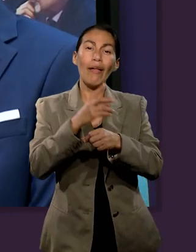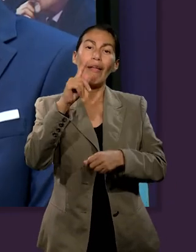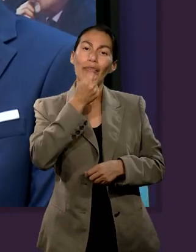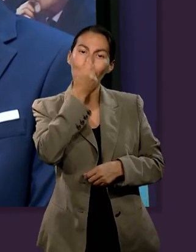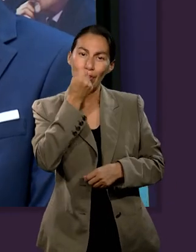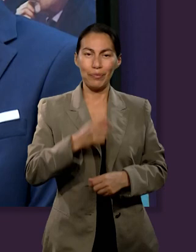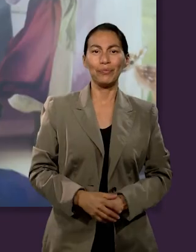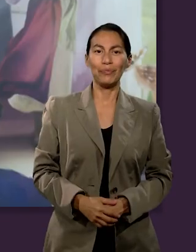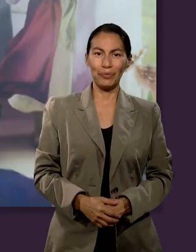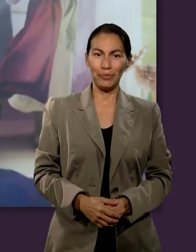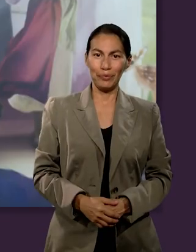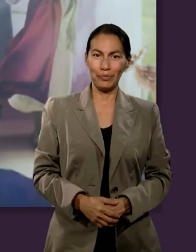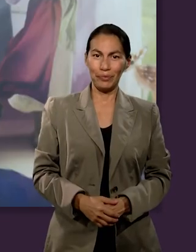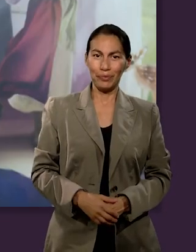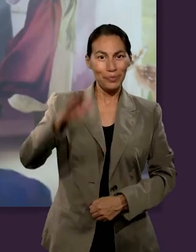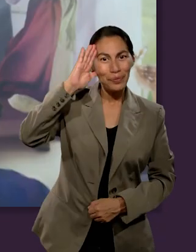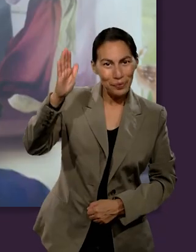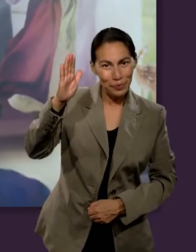año de Teología.